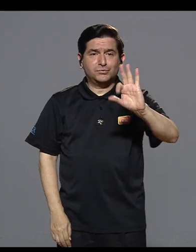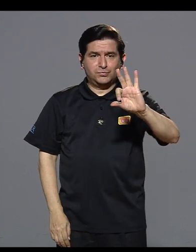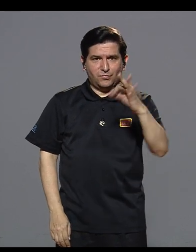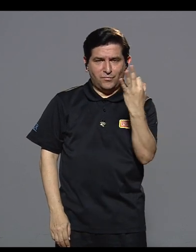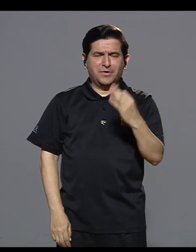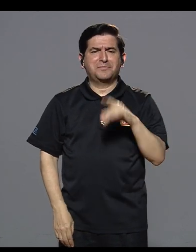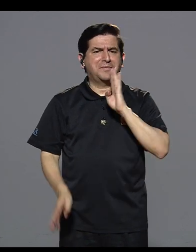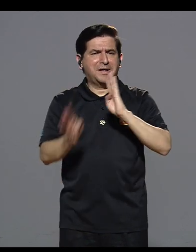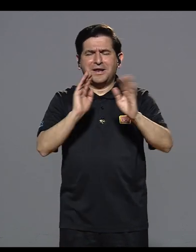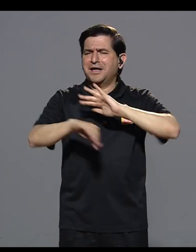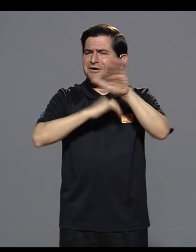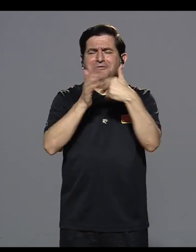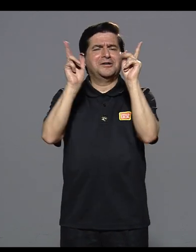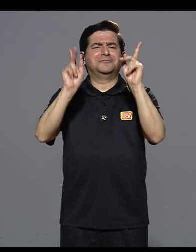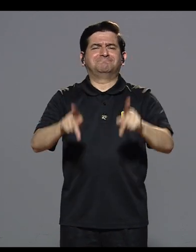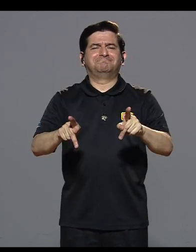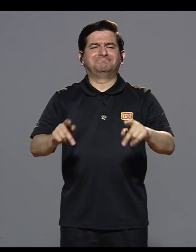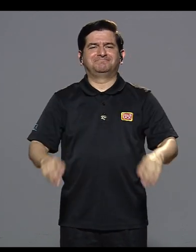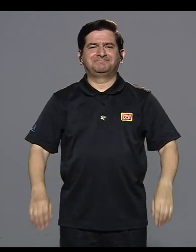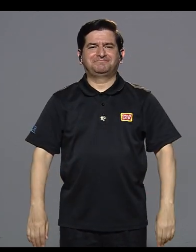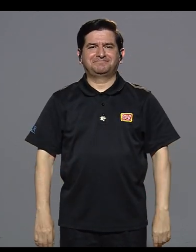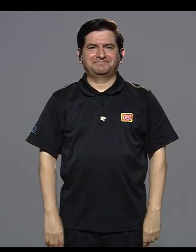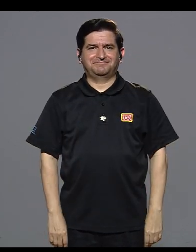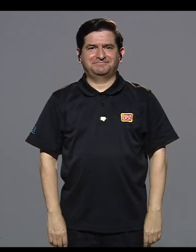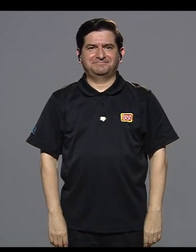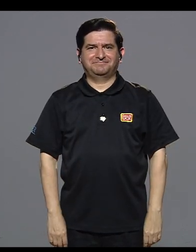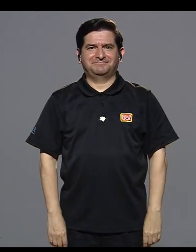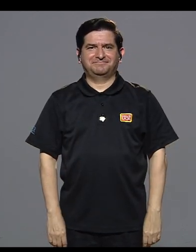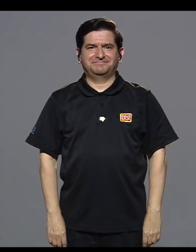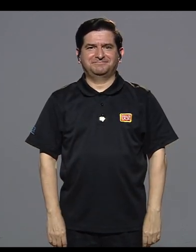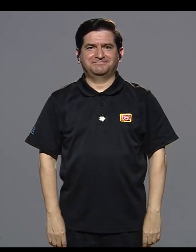por lo mismo porque él es así. Él le habla a quien sea.